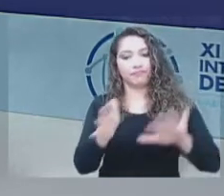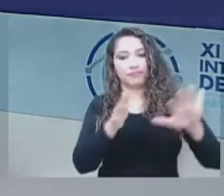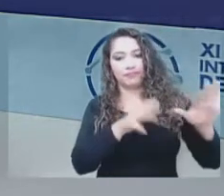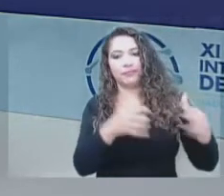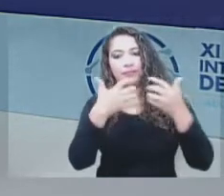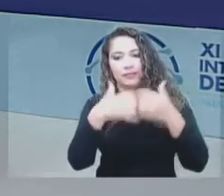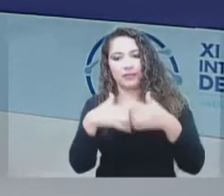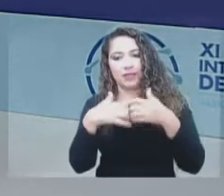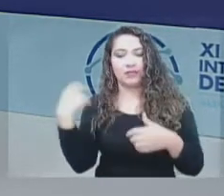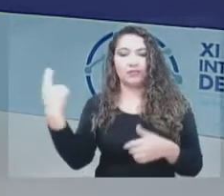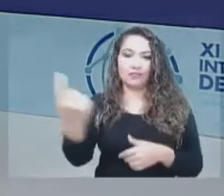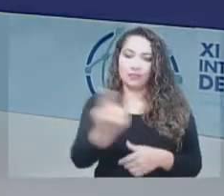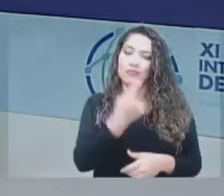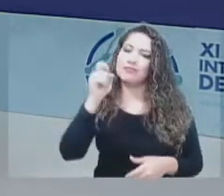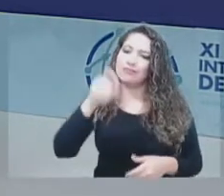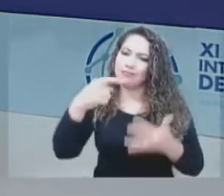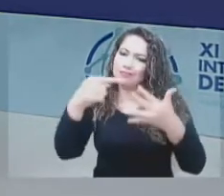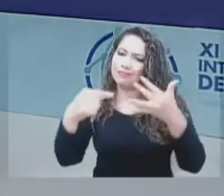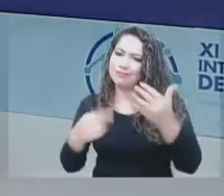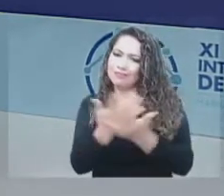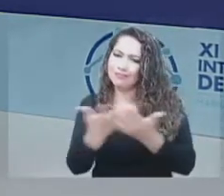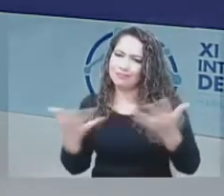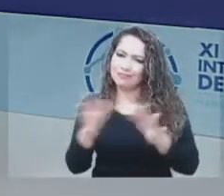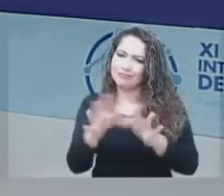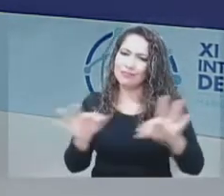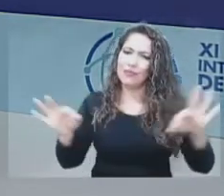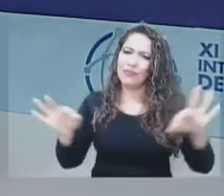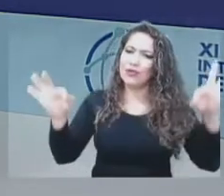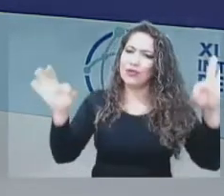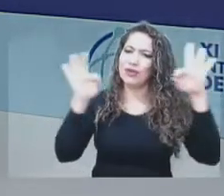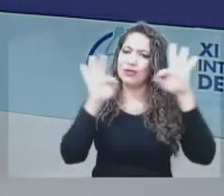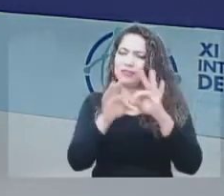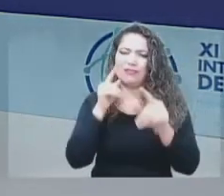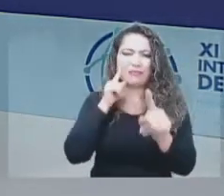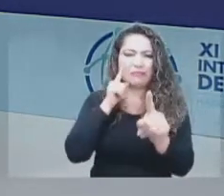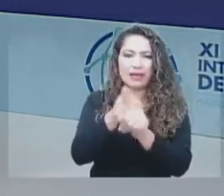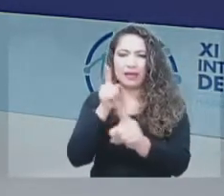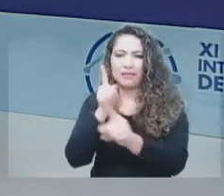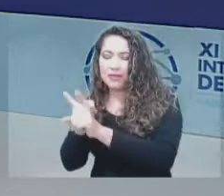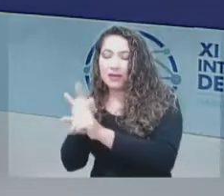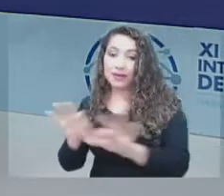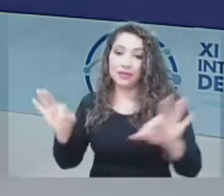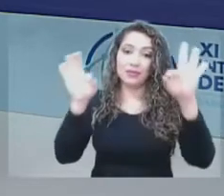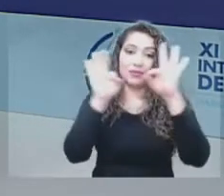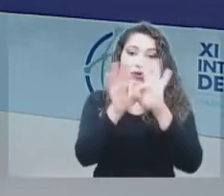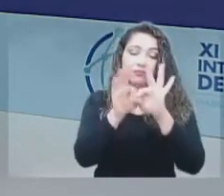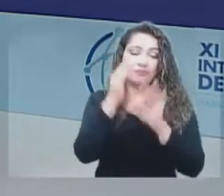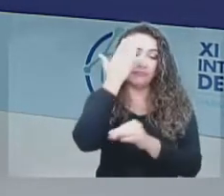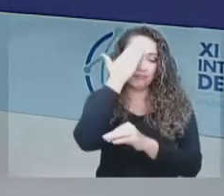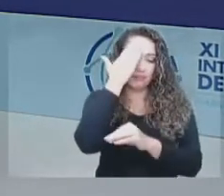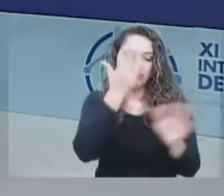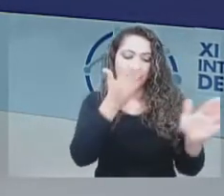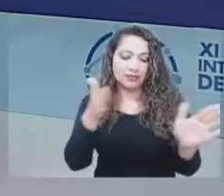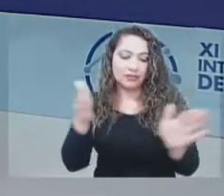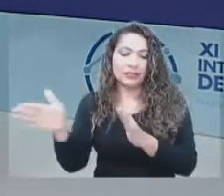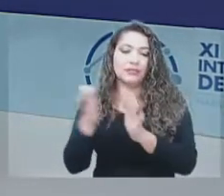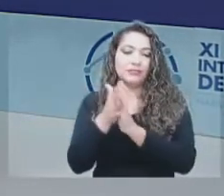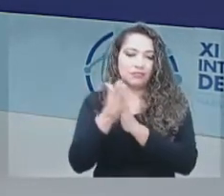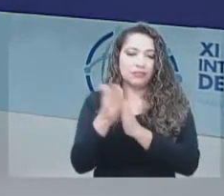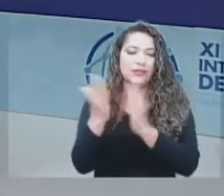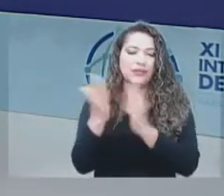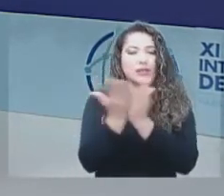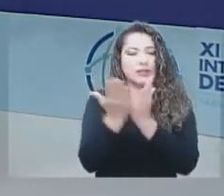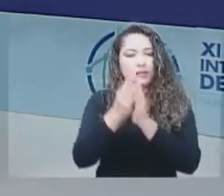importantes en aplicaciones particulares, fue necesario también realizar el estudio en varias bandas de frecuencia